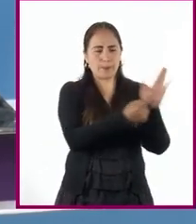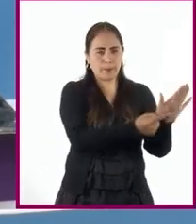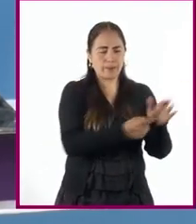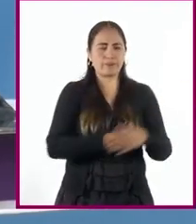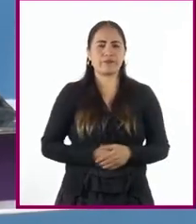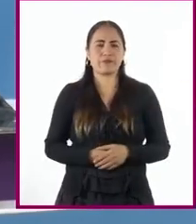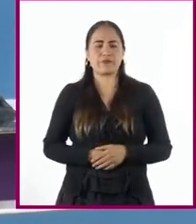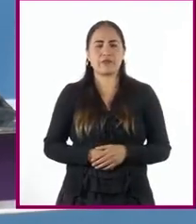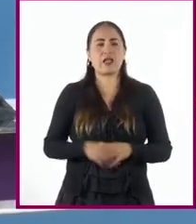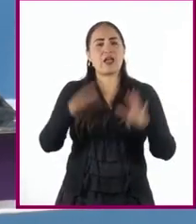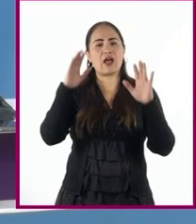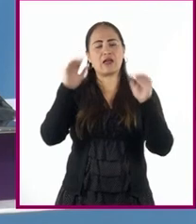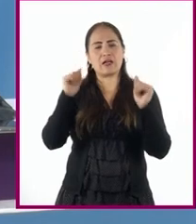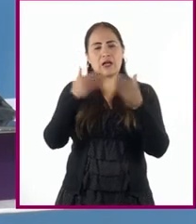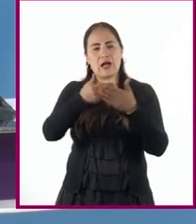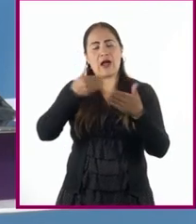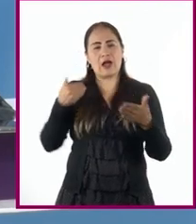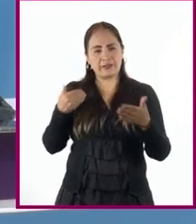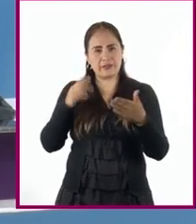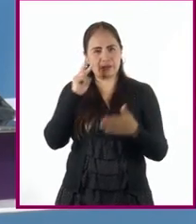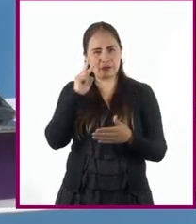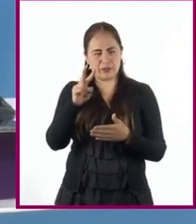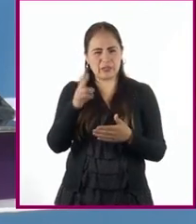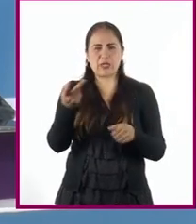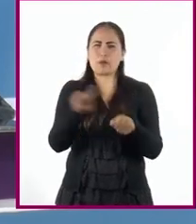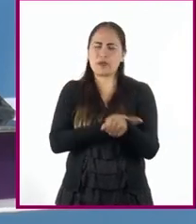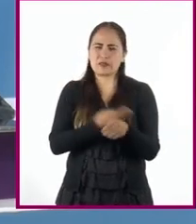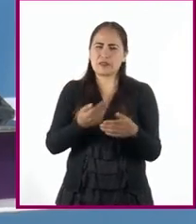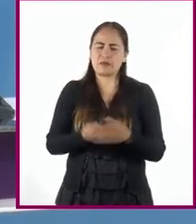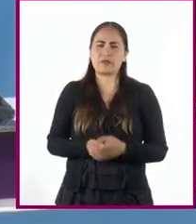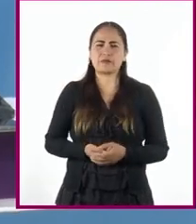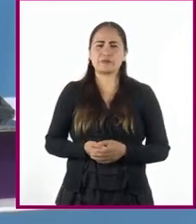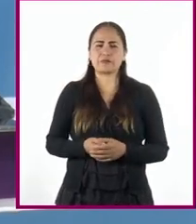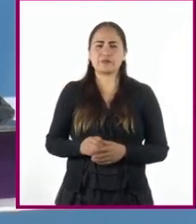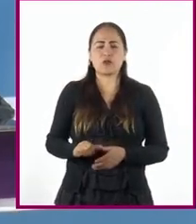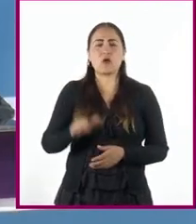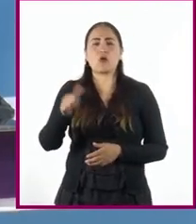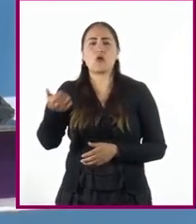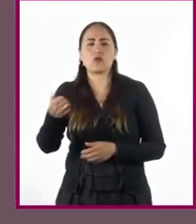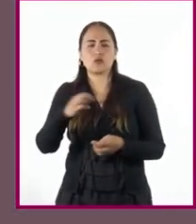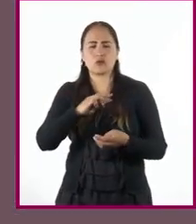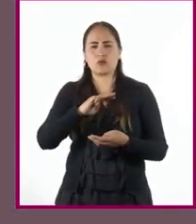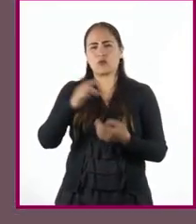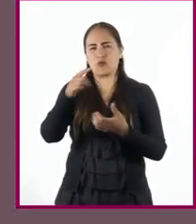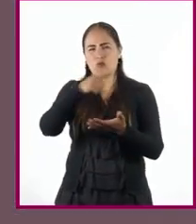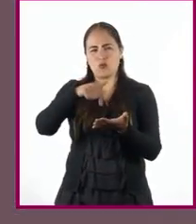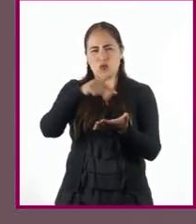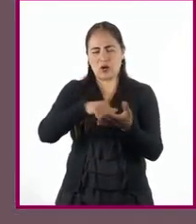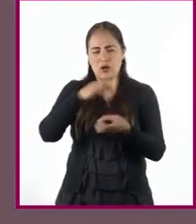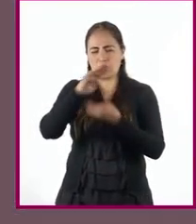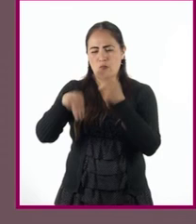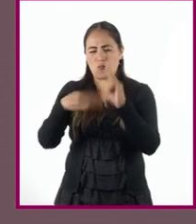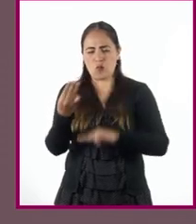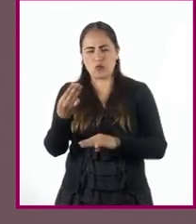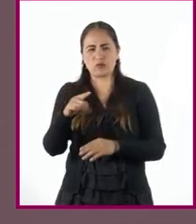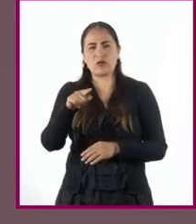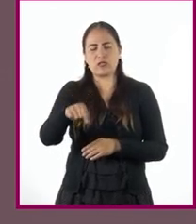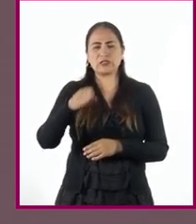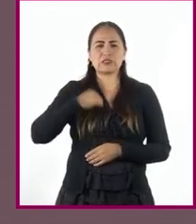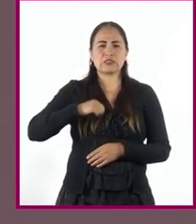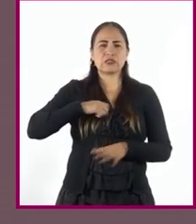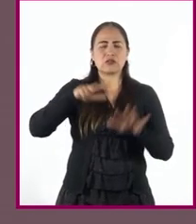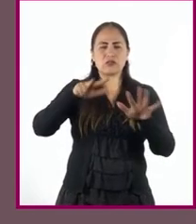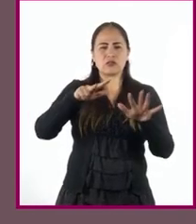Antes de despedirnos, veamos qué pasaba mientras tanto en otras partes del mundo. En el siglo XVIII,